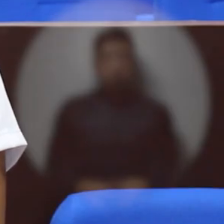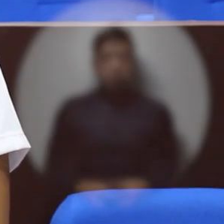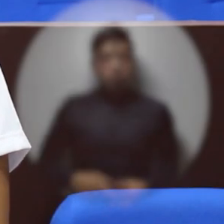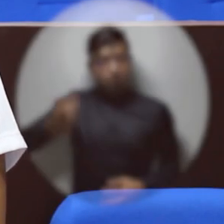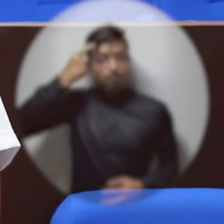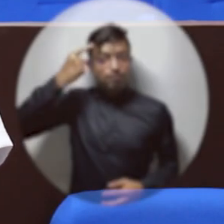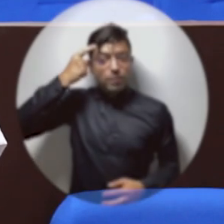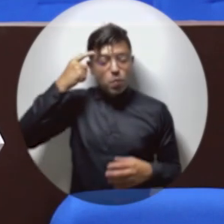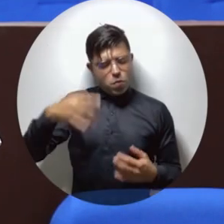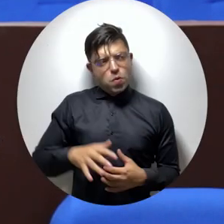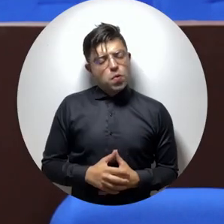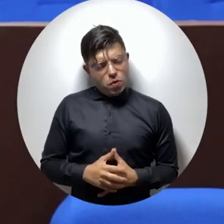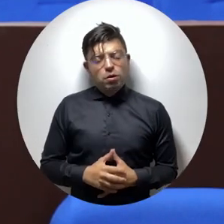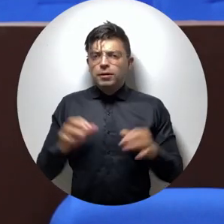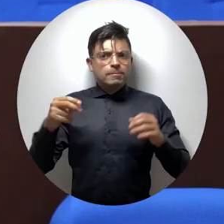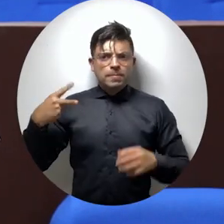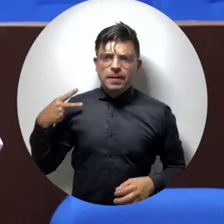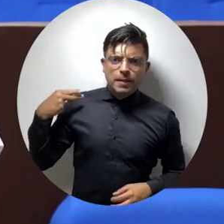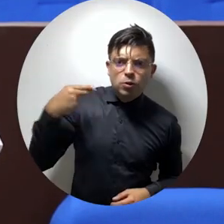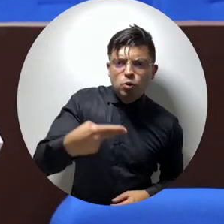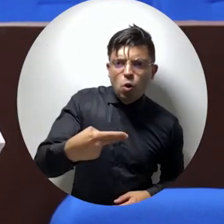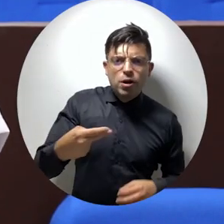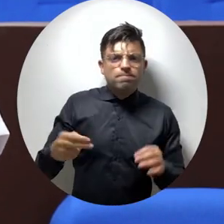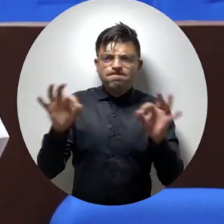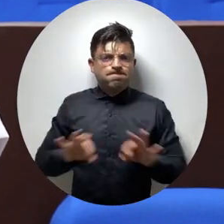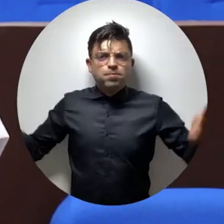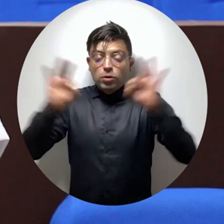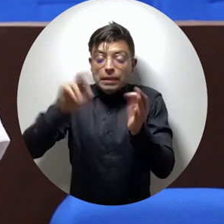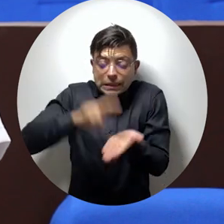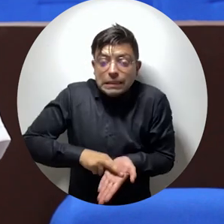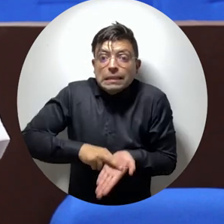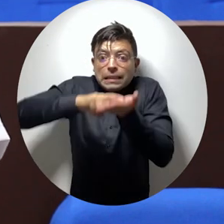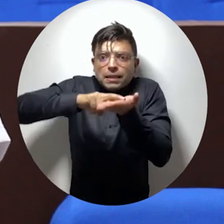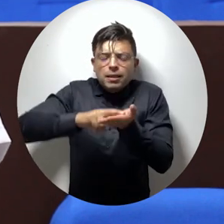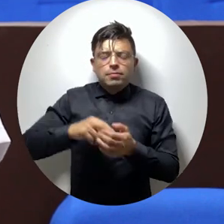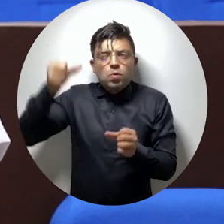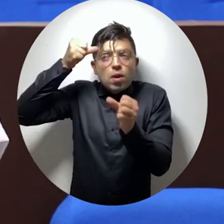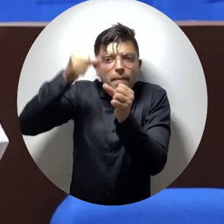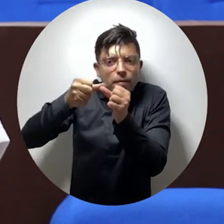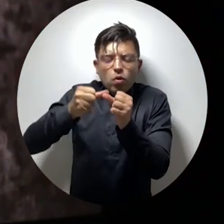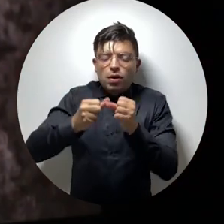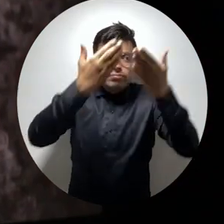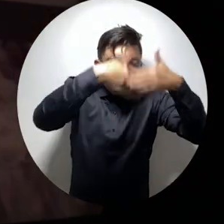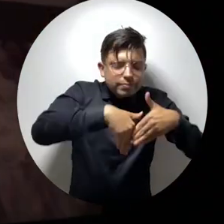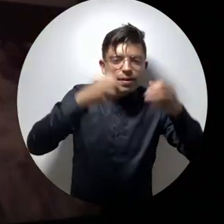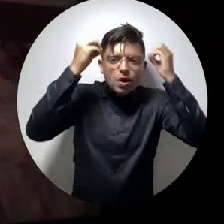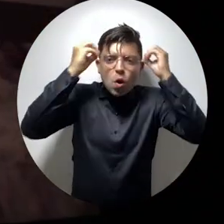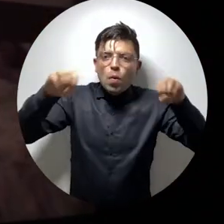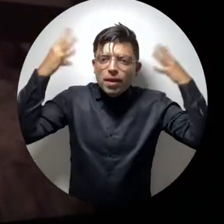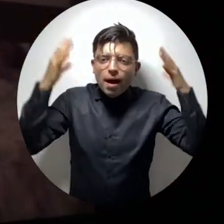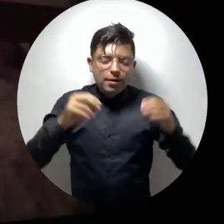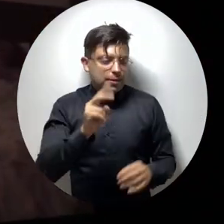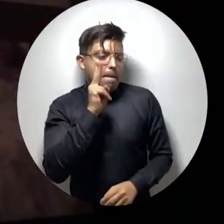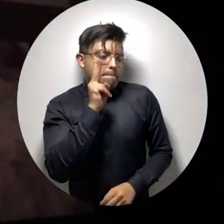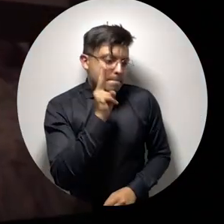Bueno, me parece que esta historia es importante porque se rescata una memoria oculta, una memoria